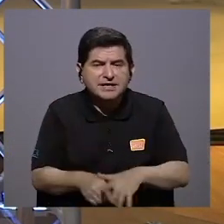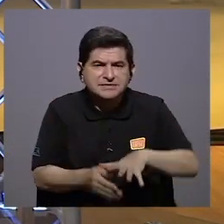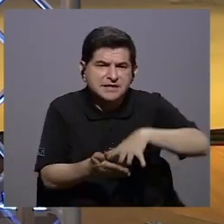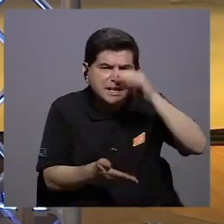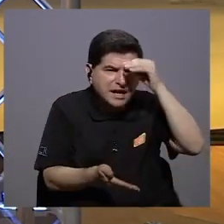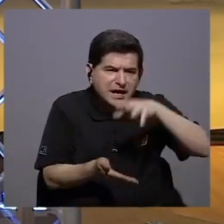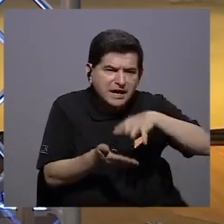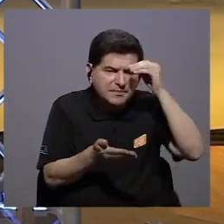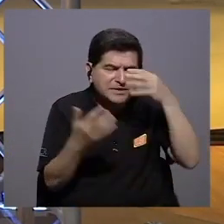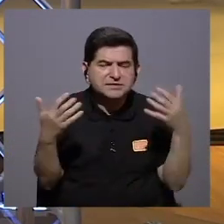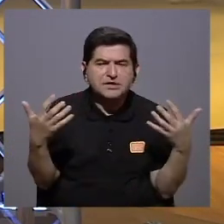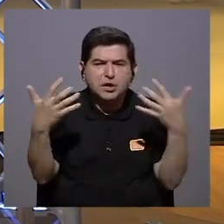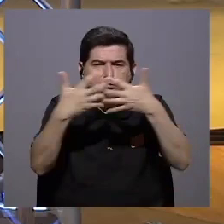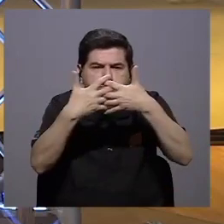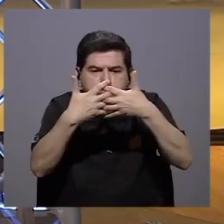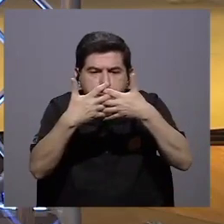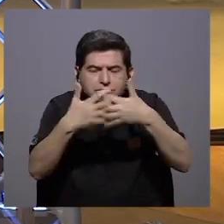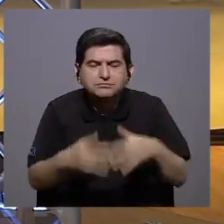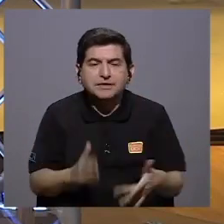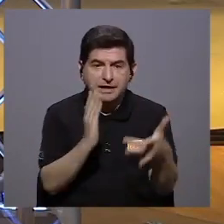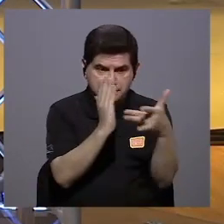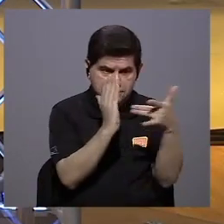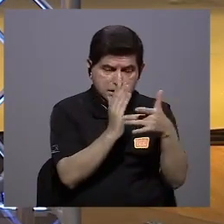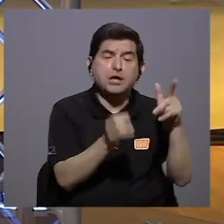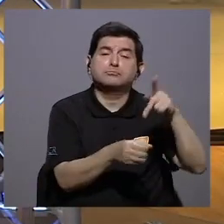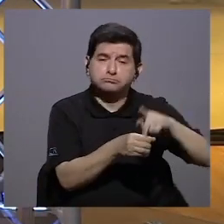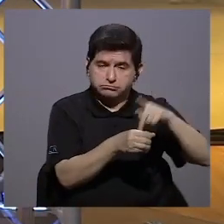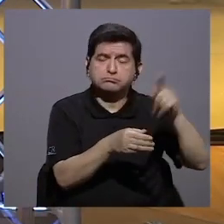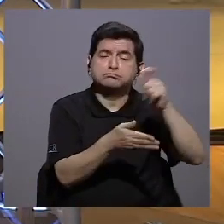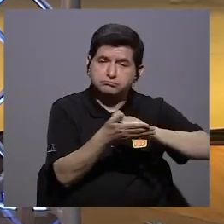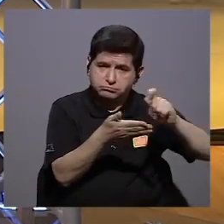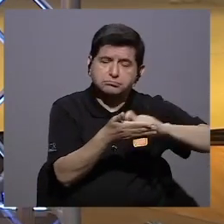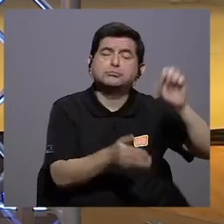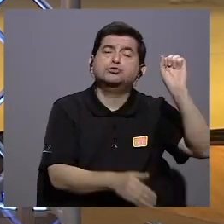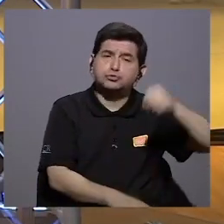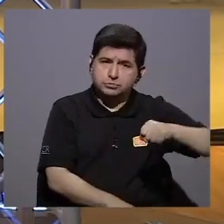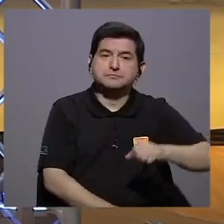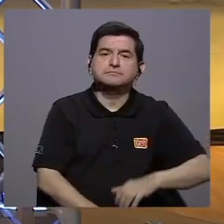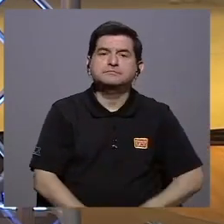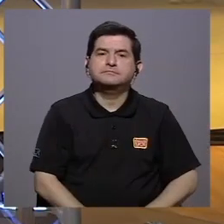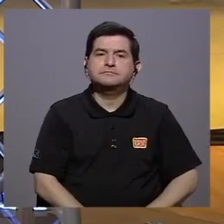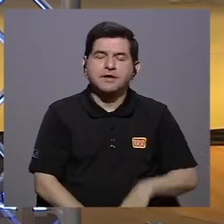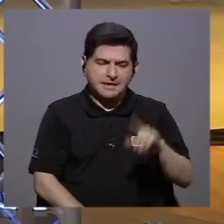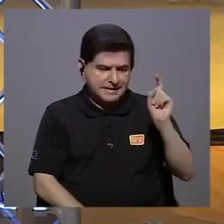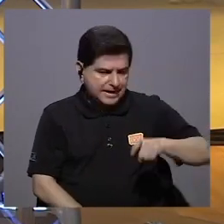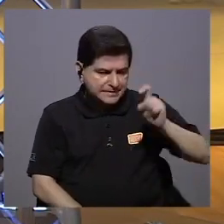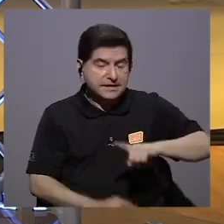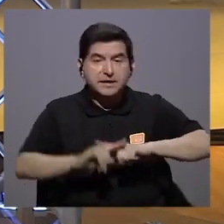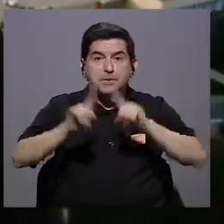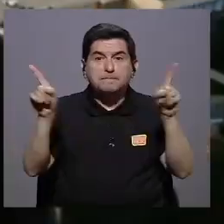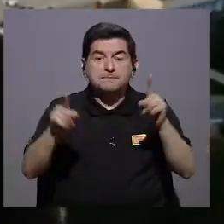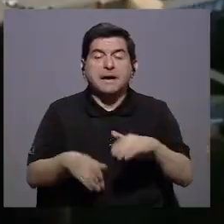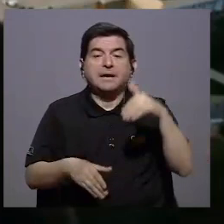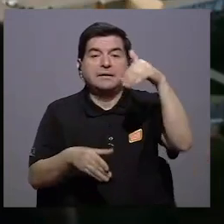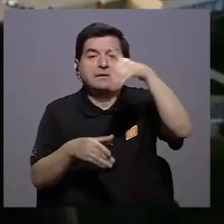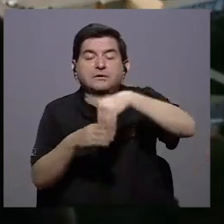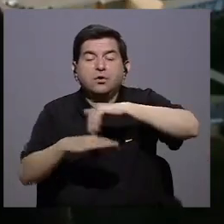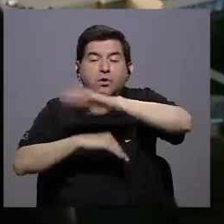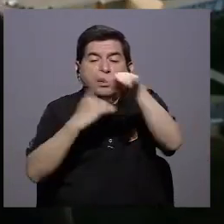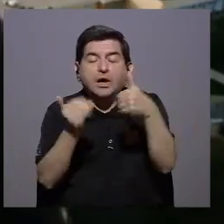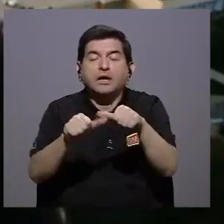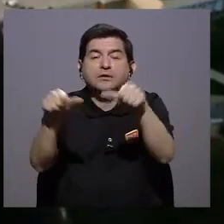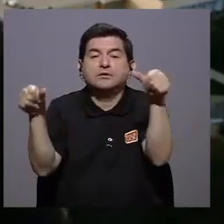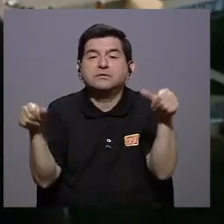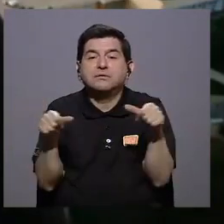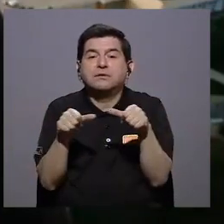el aprendizaje fusionado las TIC tienen que estar en la escuela las TIC tienen que estar en la escuela pero tienen que estar en la escuela en